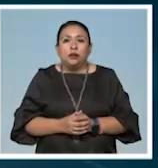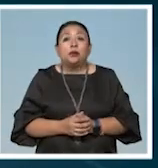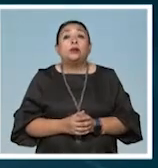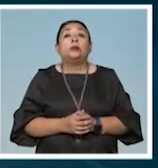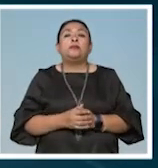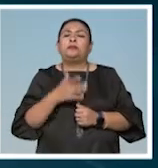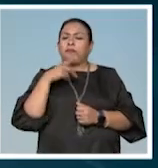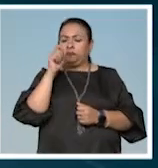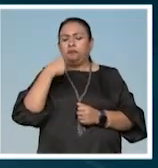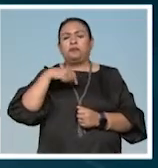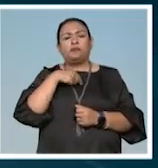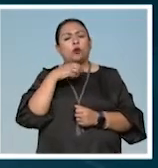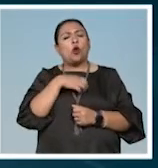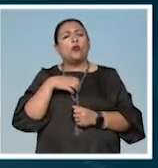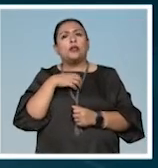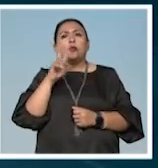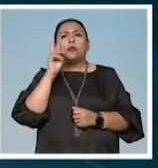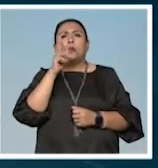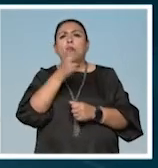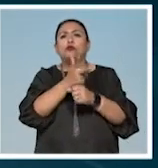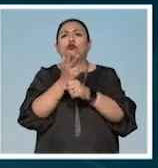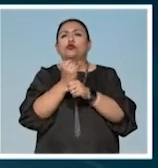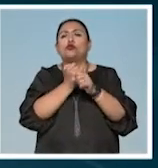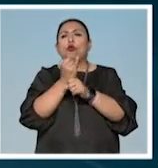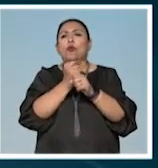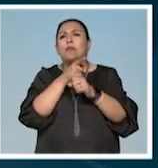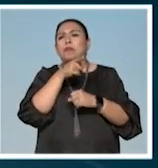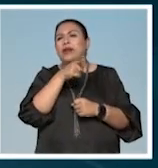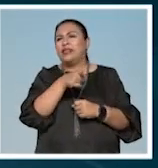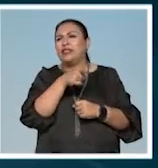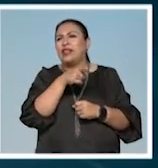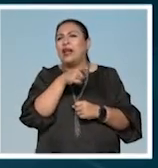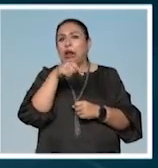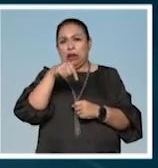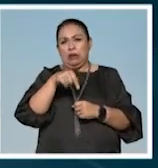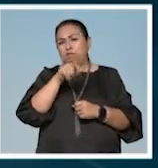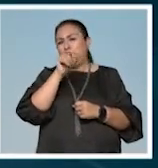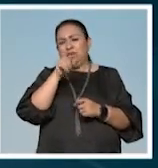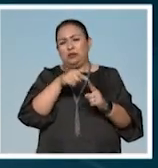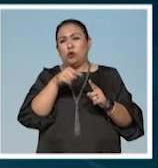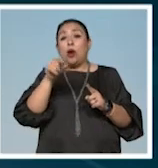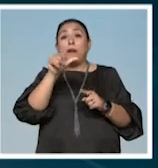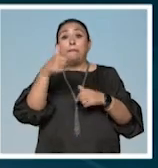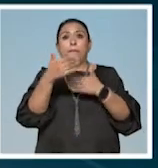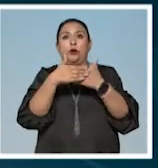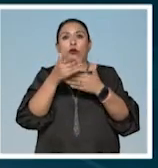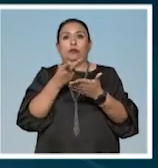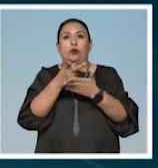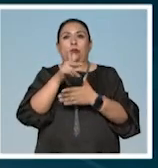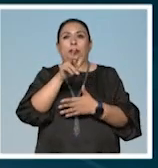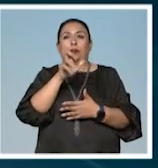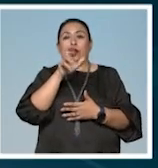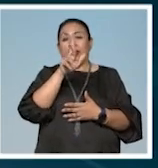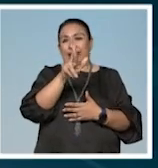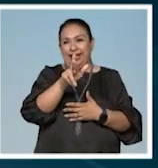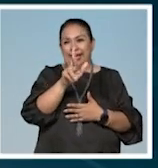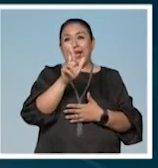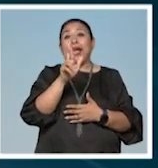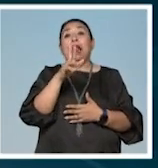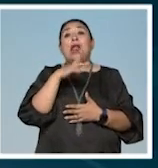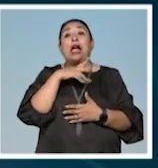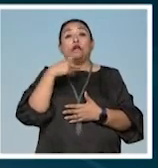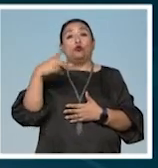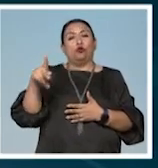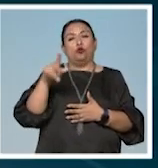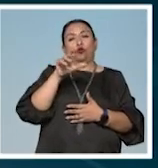Estamos también muy contentos porque se va a poder ver el documental en este ciclo rumbo al Ariel que va a ser la